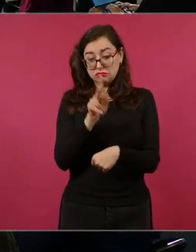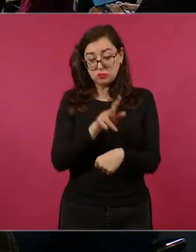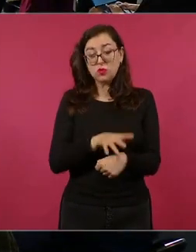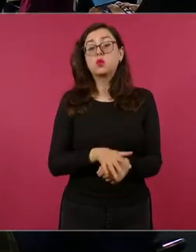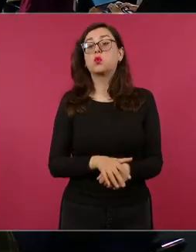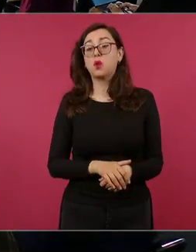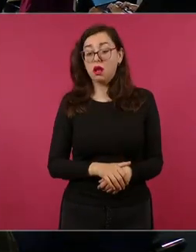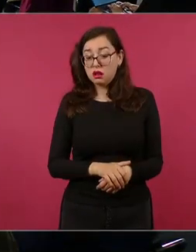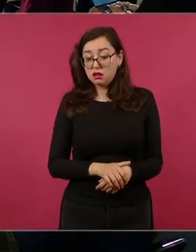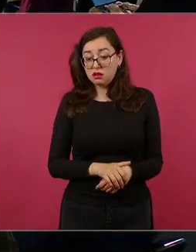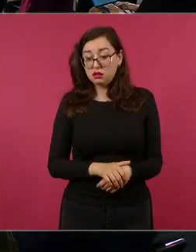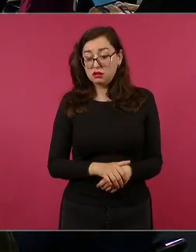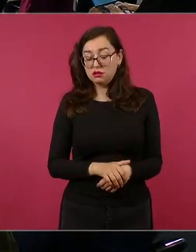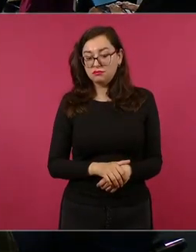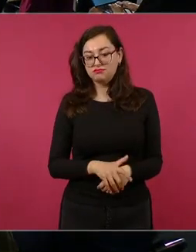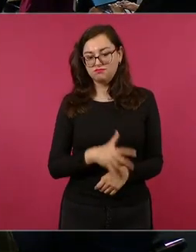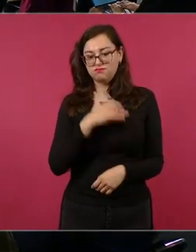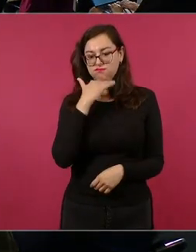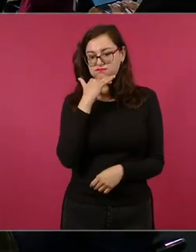ojalá